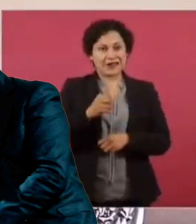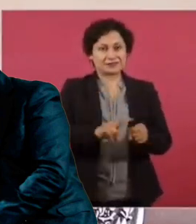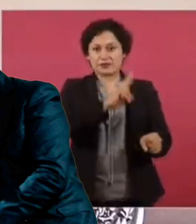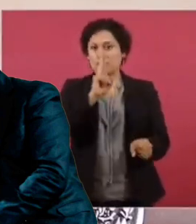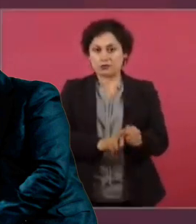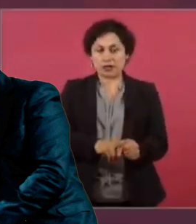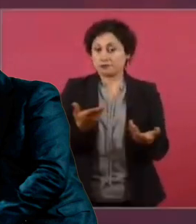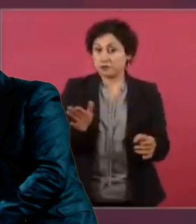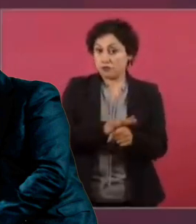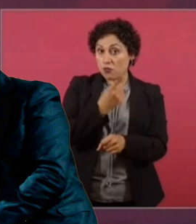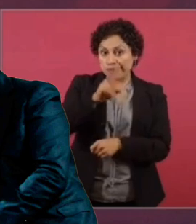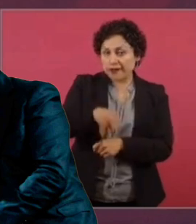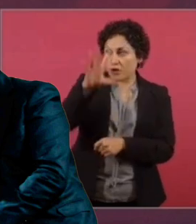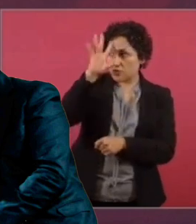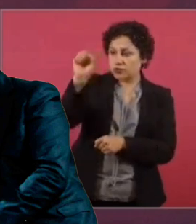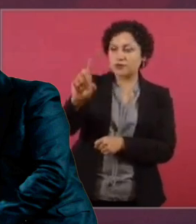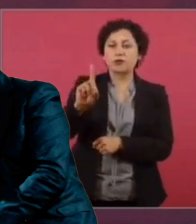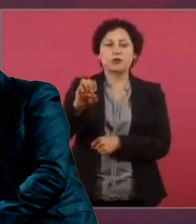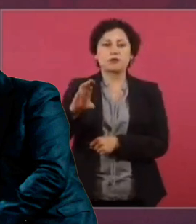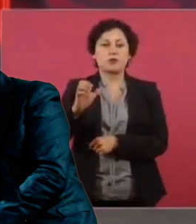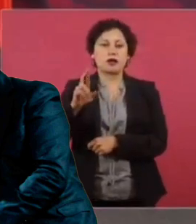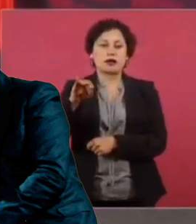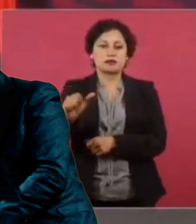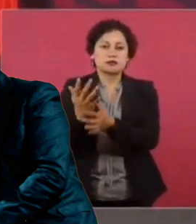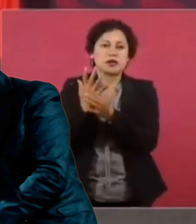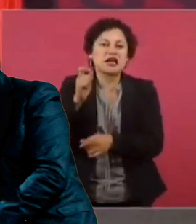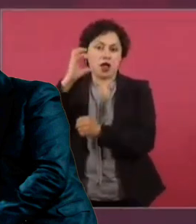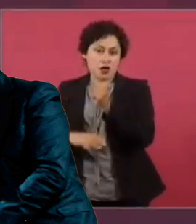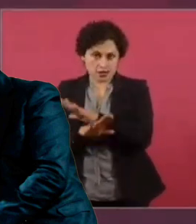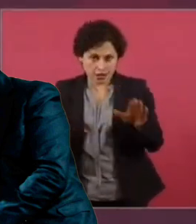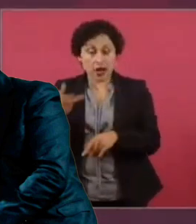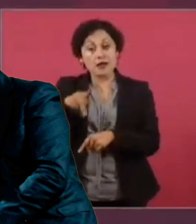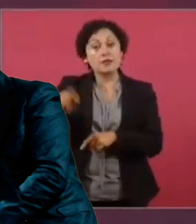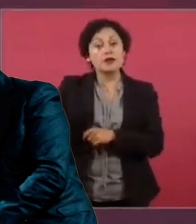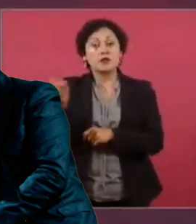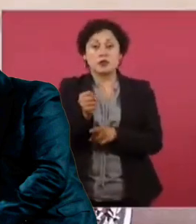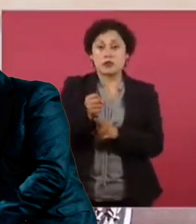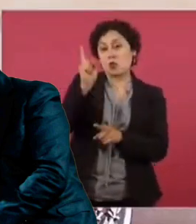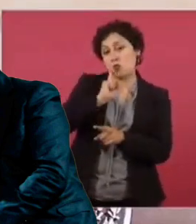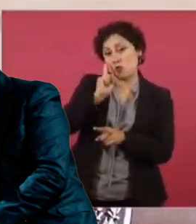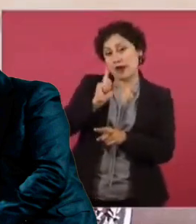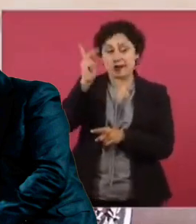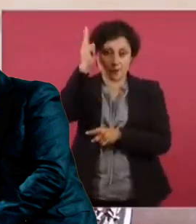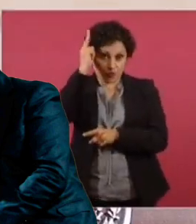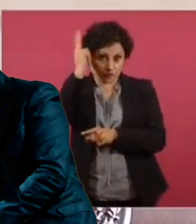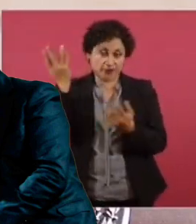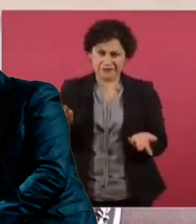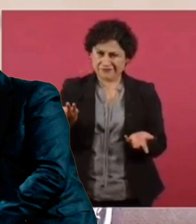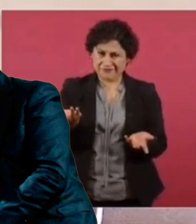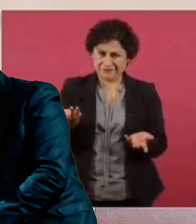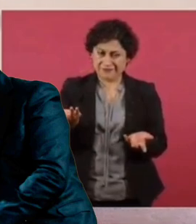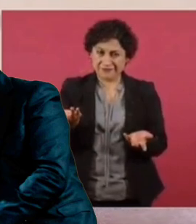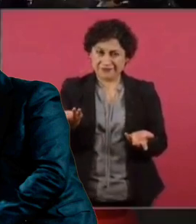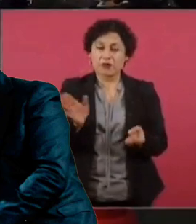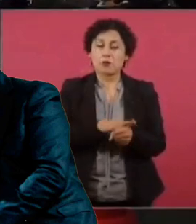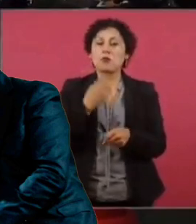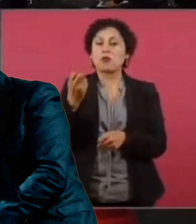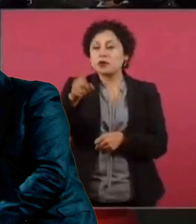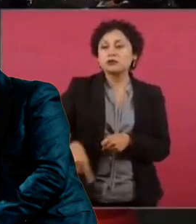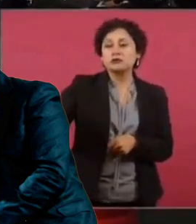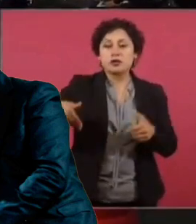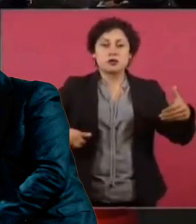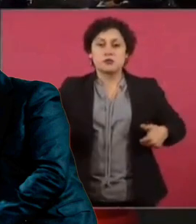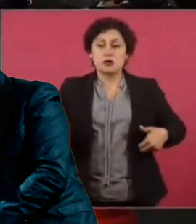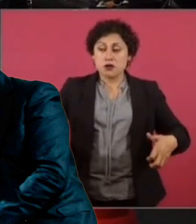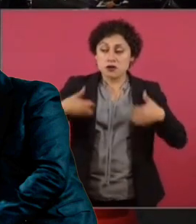de oro de la democracia es no permitir la simulación. Entonces, hay que, aunque se molesten, seguir